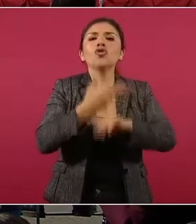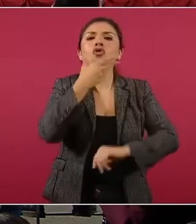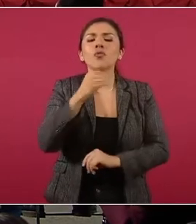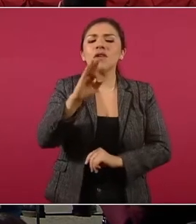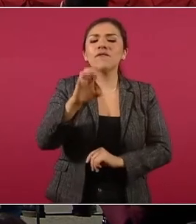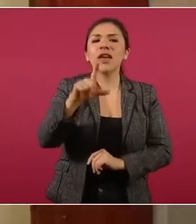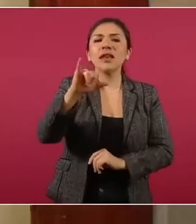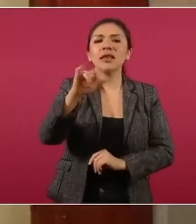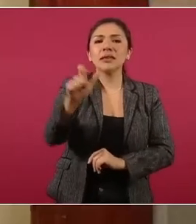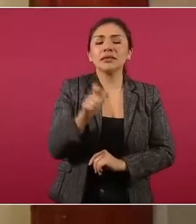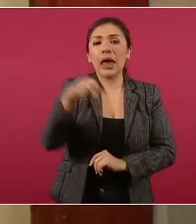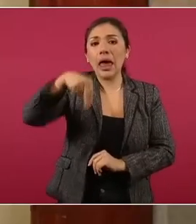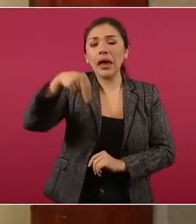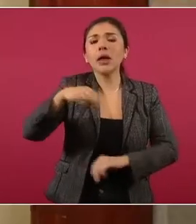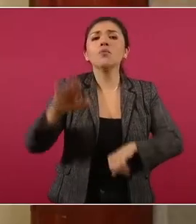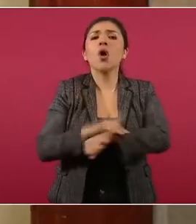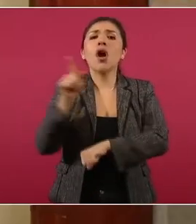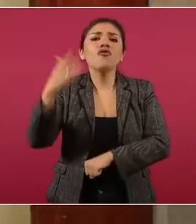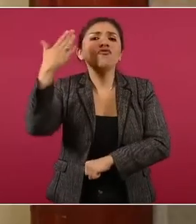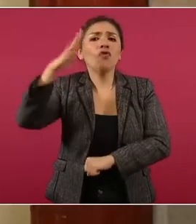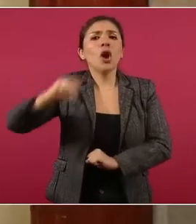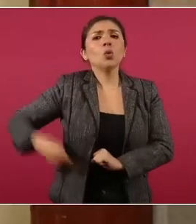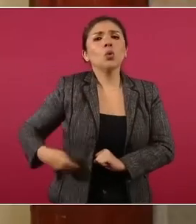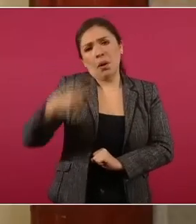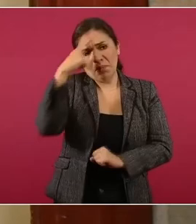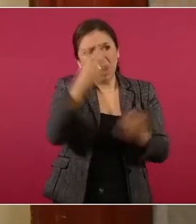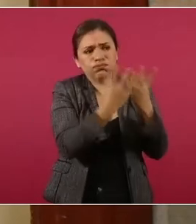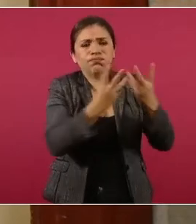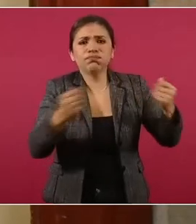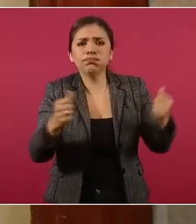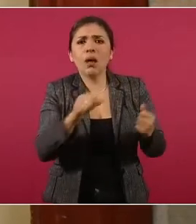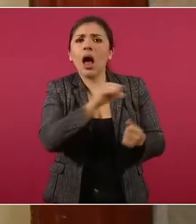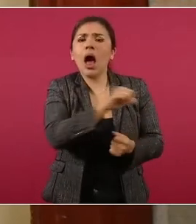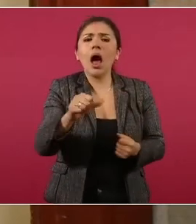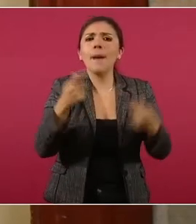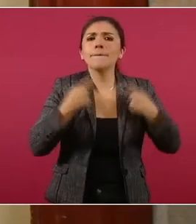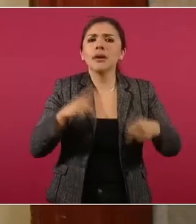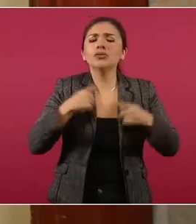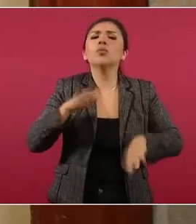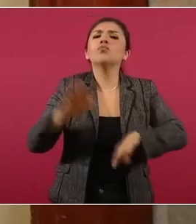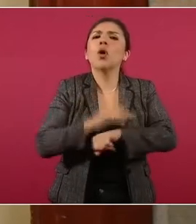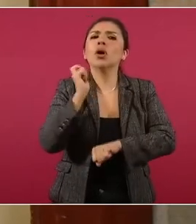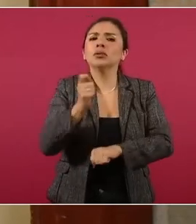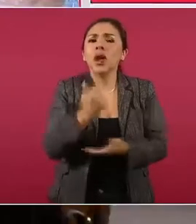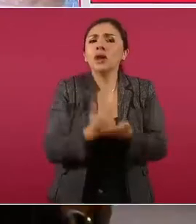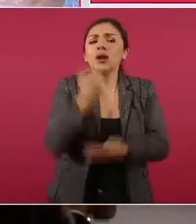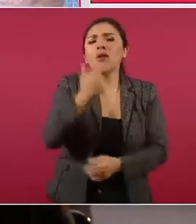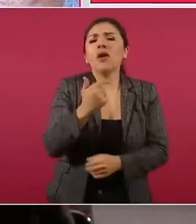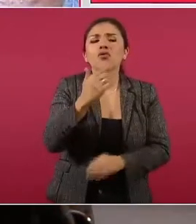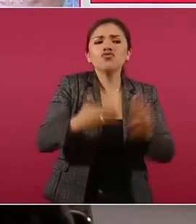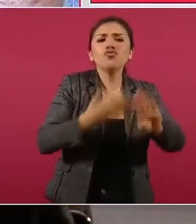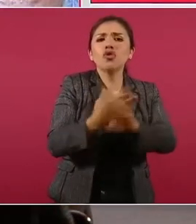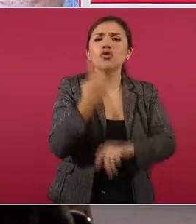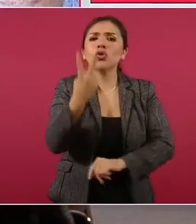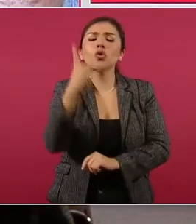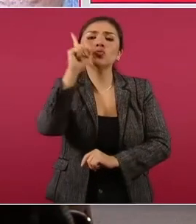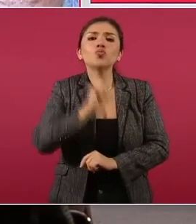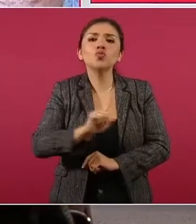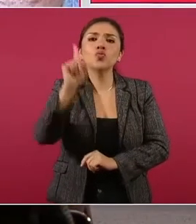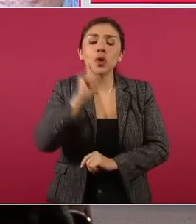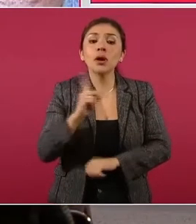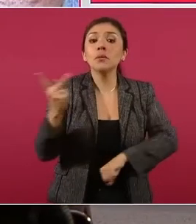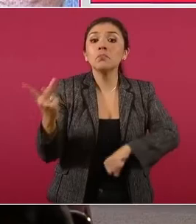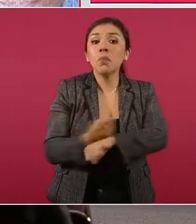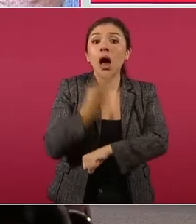N. por el delito de desaparición cometida por particulares en agravio de dos mujeres, hechos